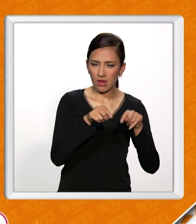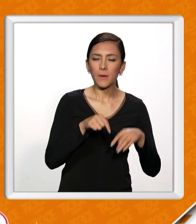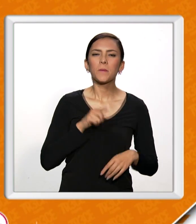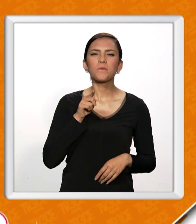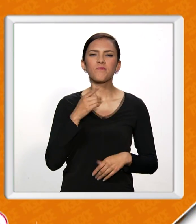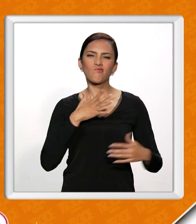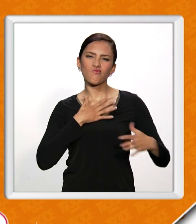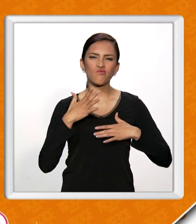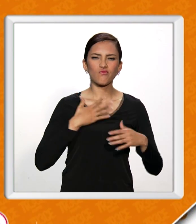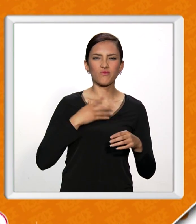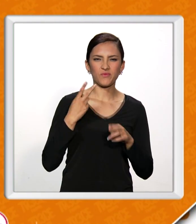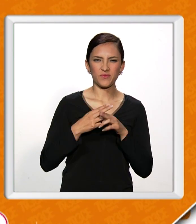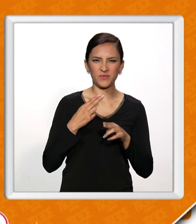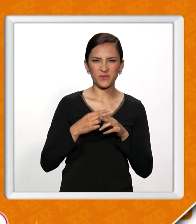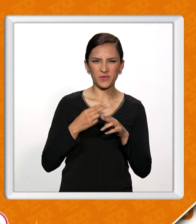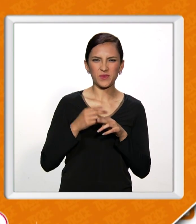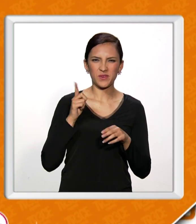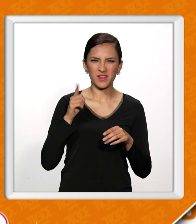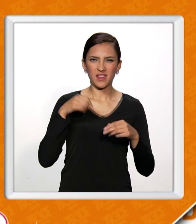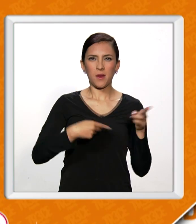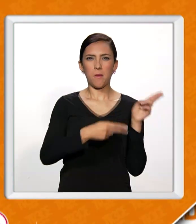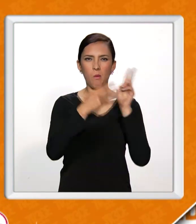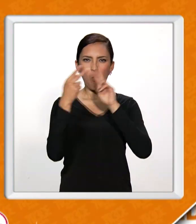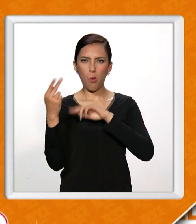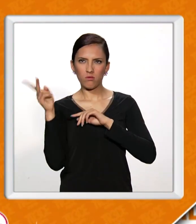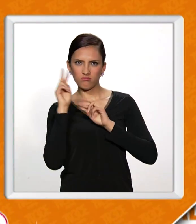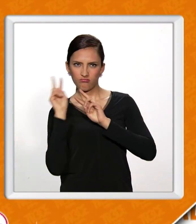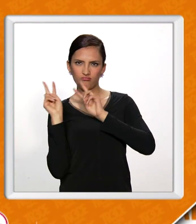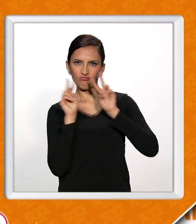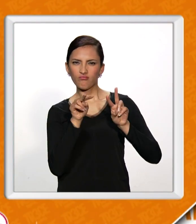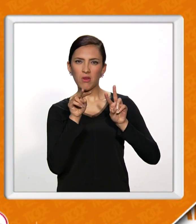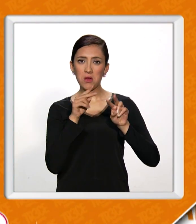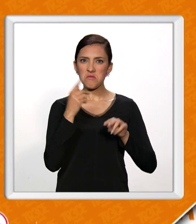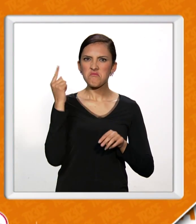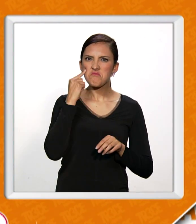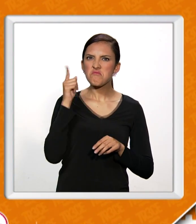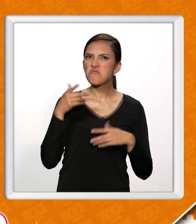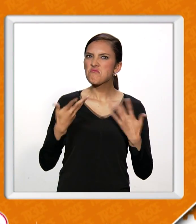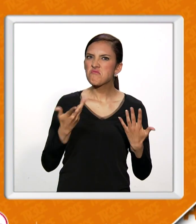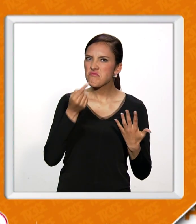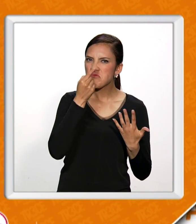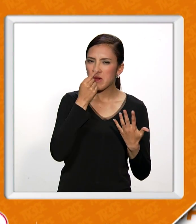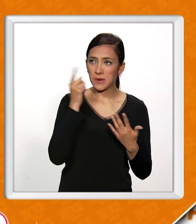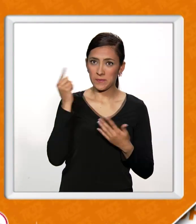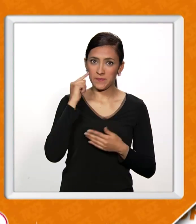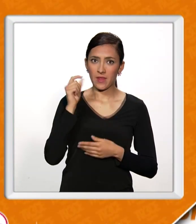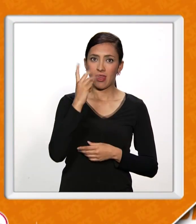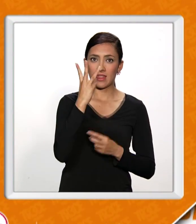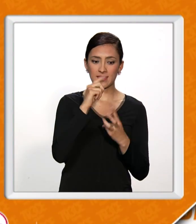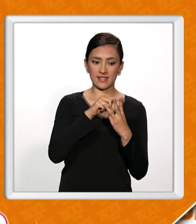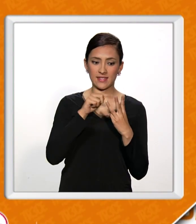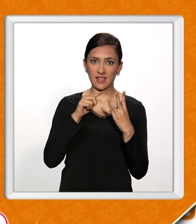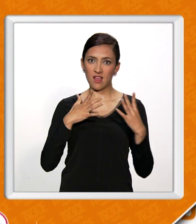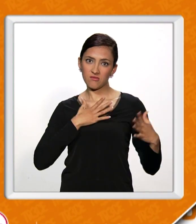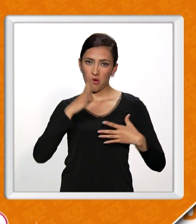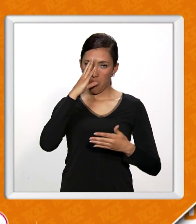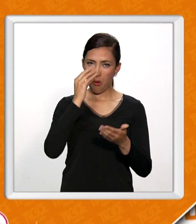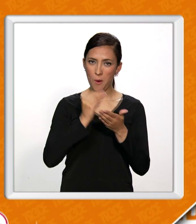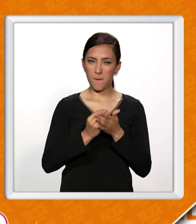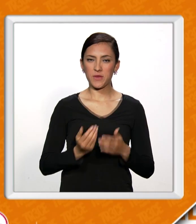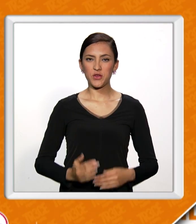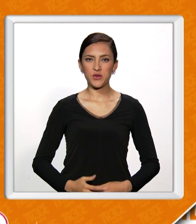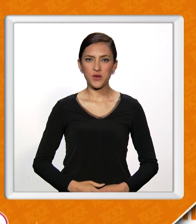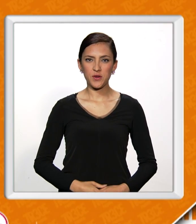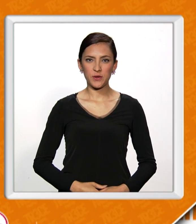teatro que se llama A View from the Bridge, panorama desde el puente. ¿Quiere ver de qué se trata? Aquí está la opinión de tres grandes actores colombianos.